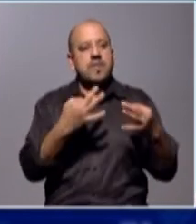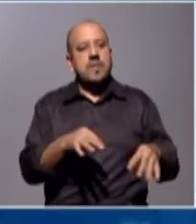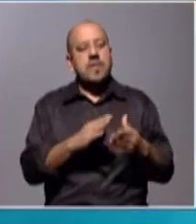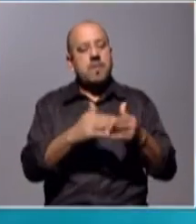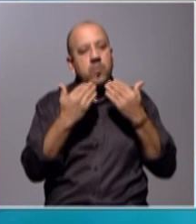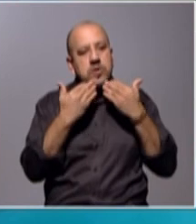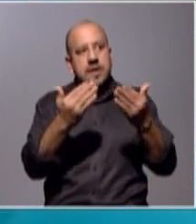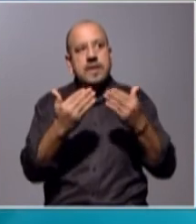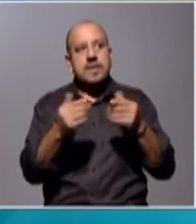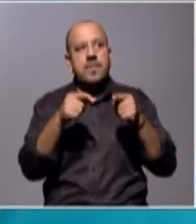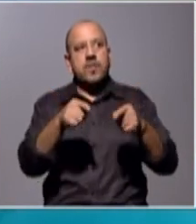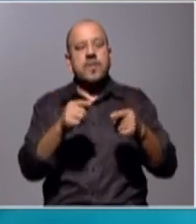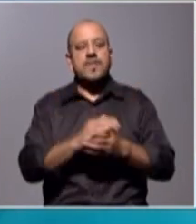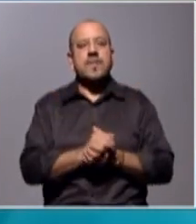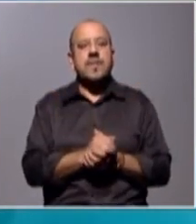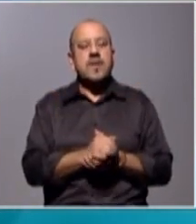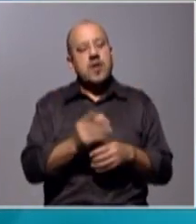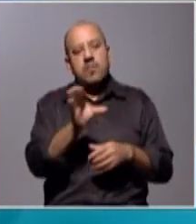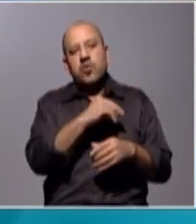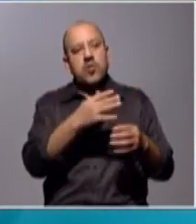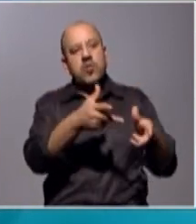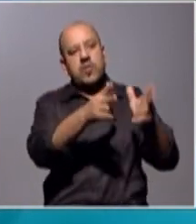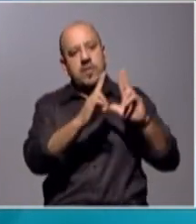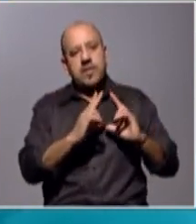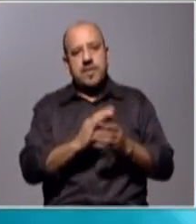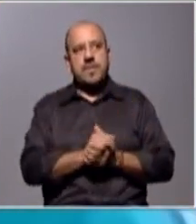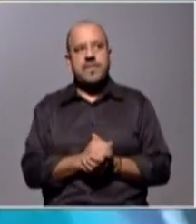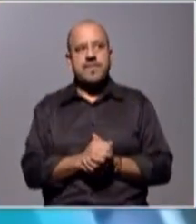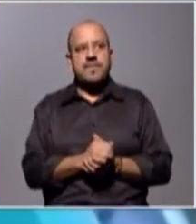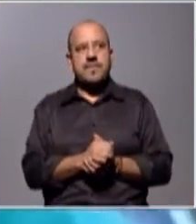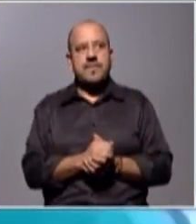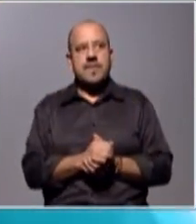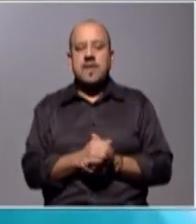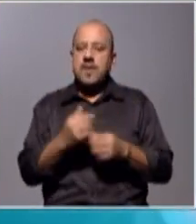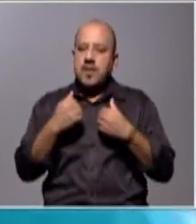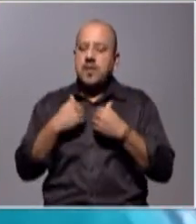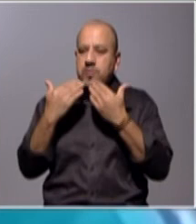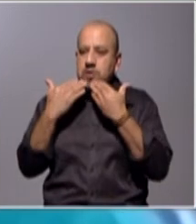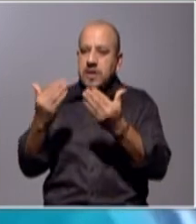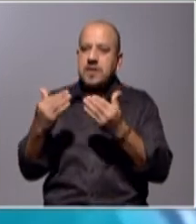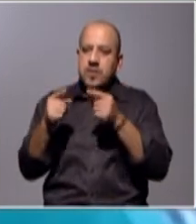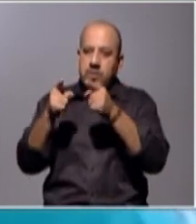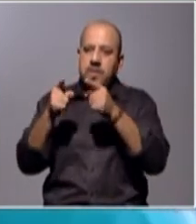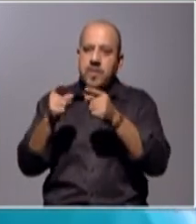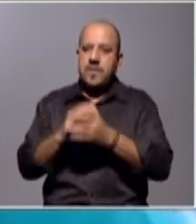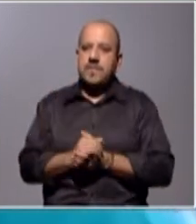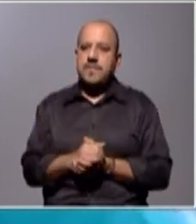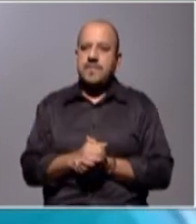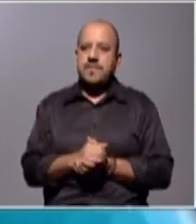Ramón, muchísimas gracias por estos minutos y por todo lo que dijiste. No, no, el agradecido soy yo, y